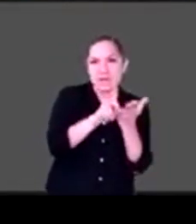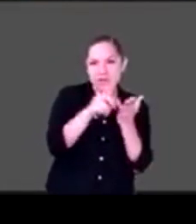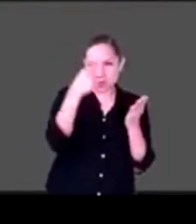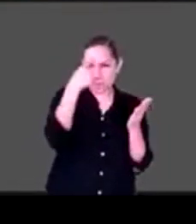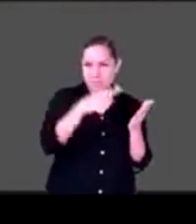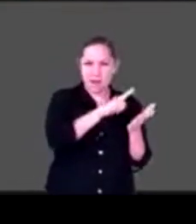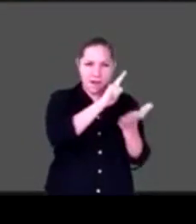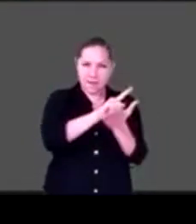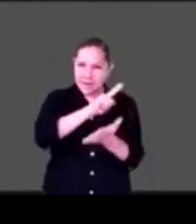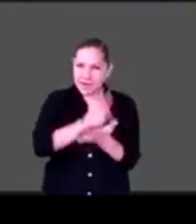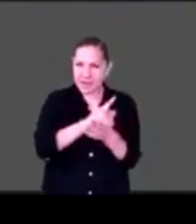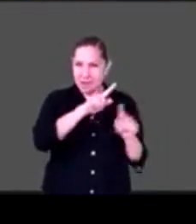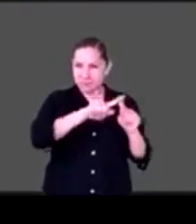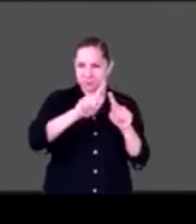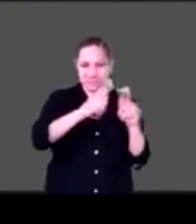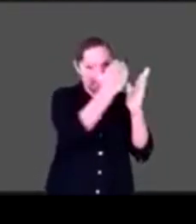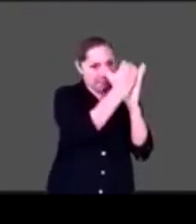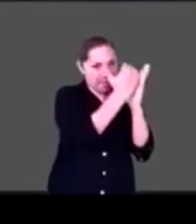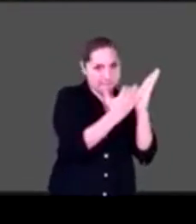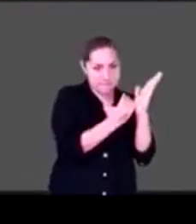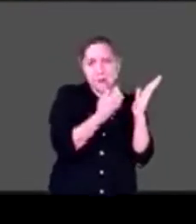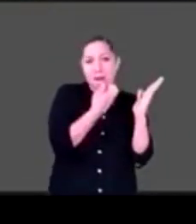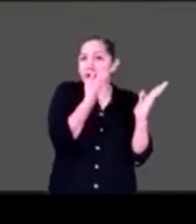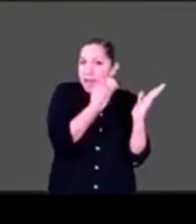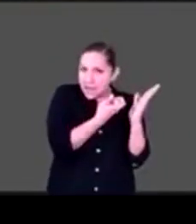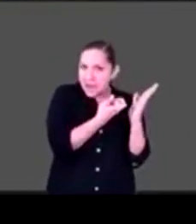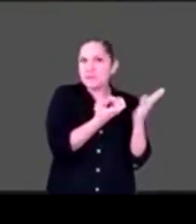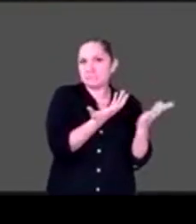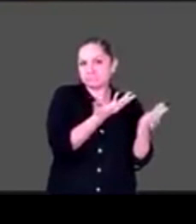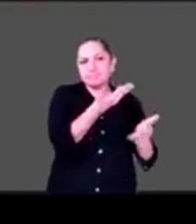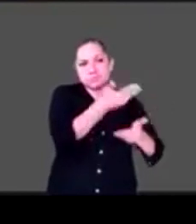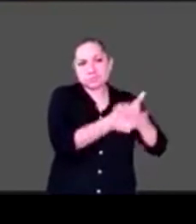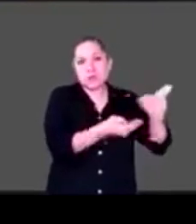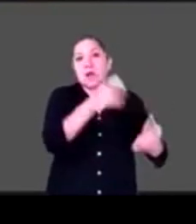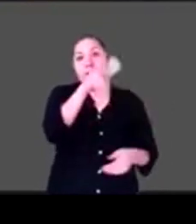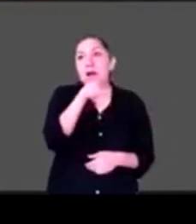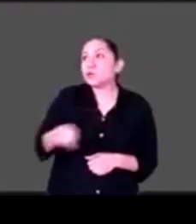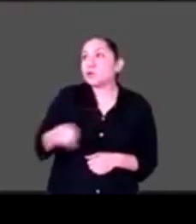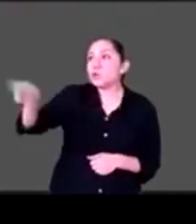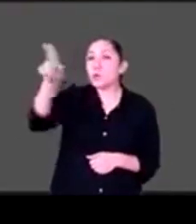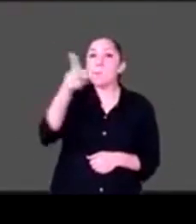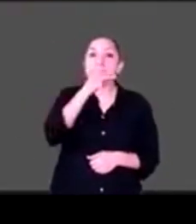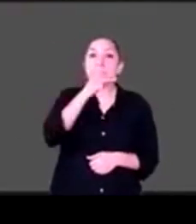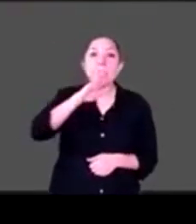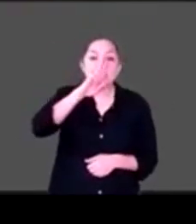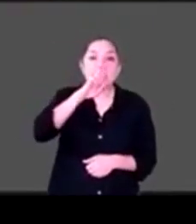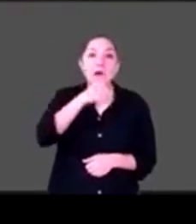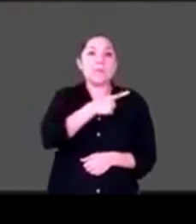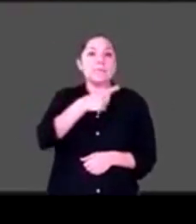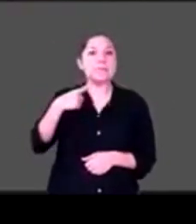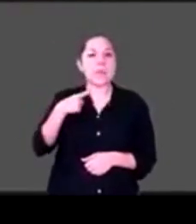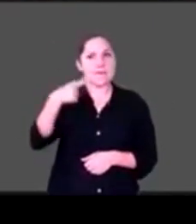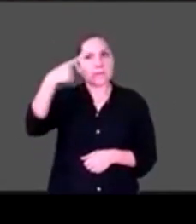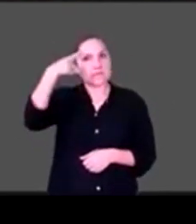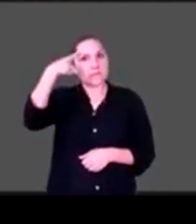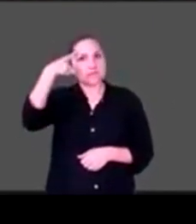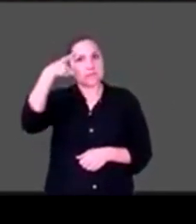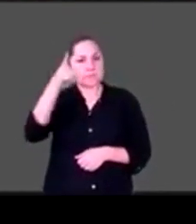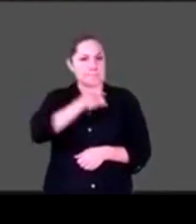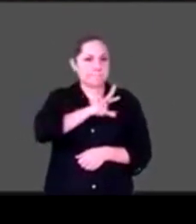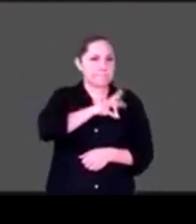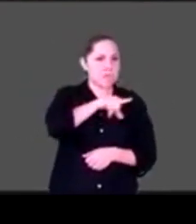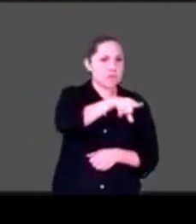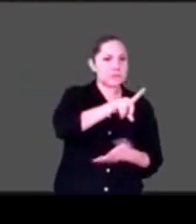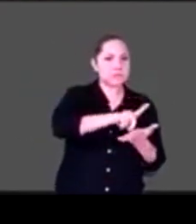materializan gracias a que esas madres, esos padres, pierden el miedo a la discapacidad primero y lo enfrentan,